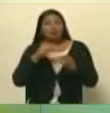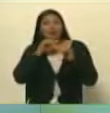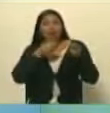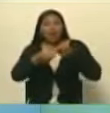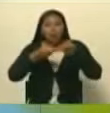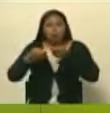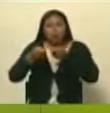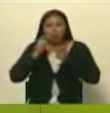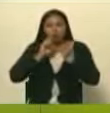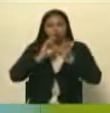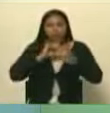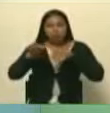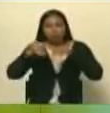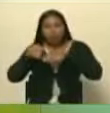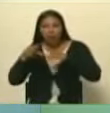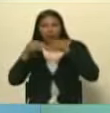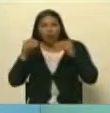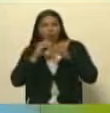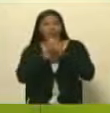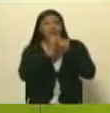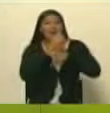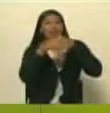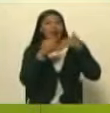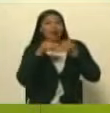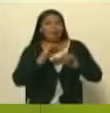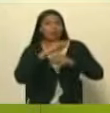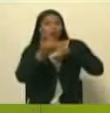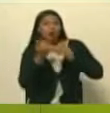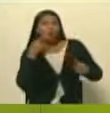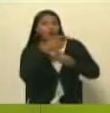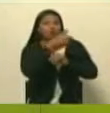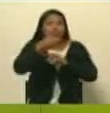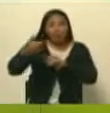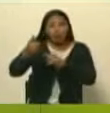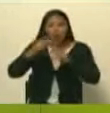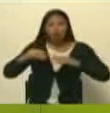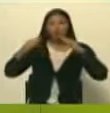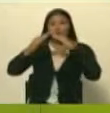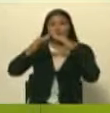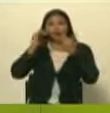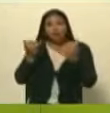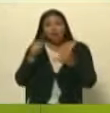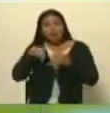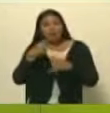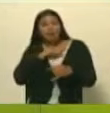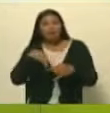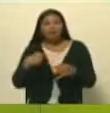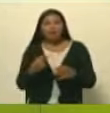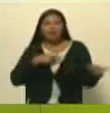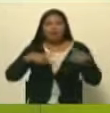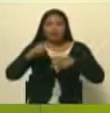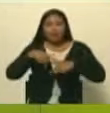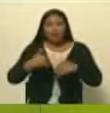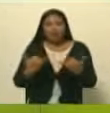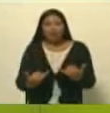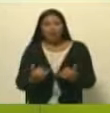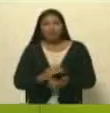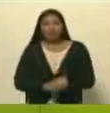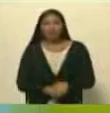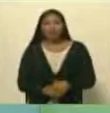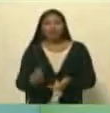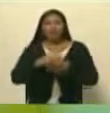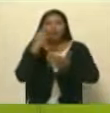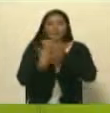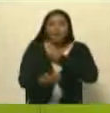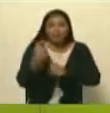control de estudio, haciendo todo el trabajo para que este programa llegue a cada uno de sus hogares. Y quien también se encuentra lista el día de hoy, se nos volvió a